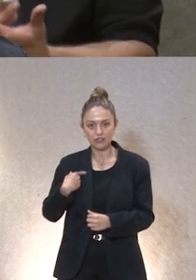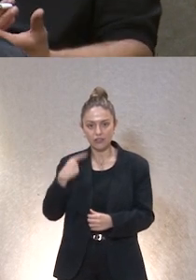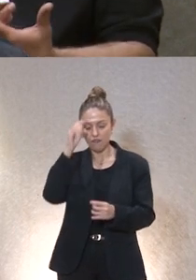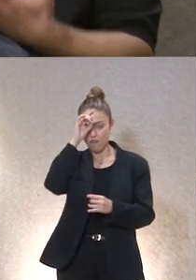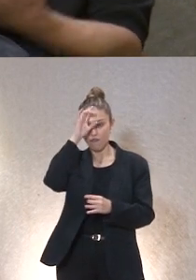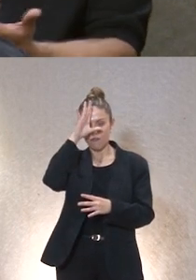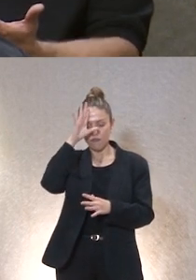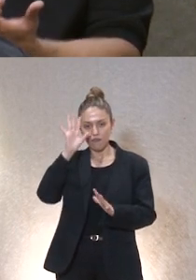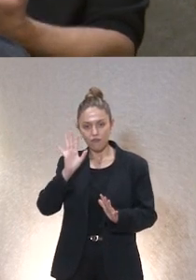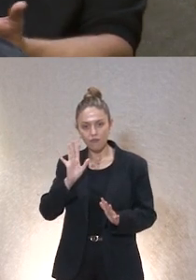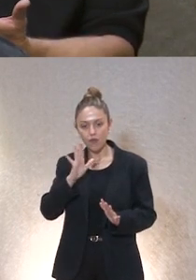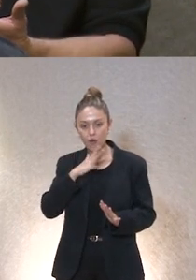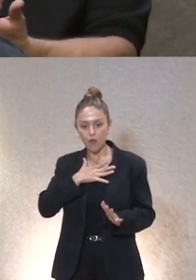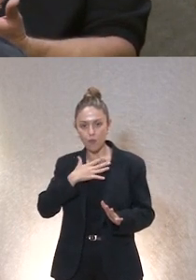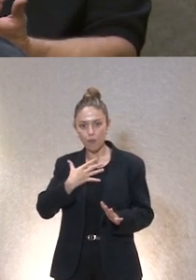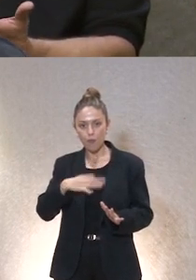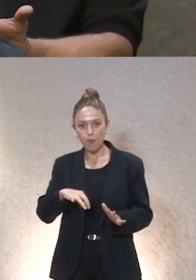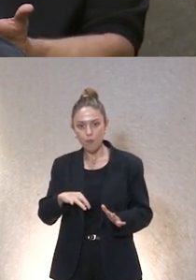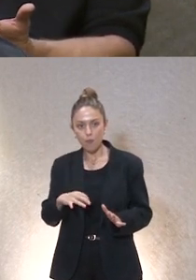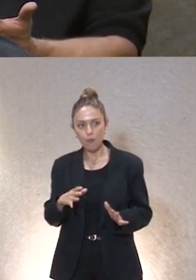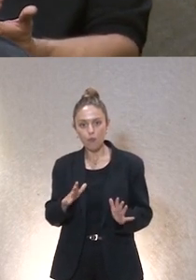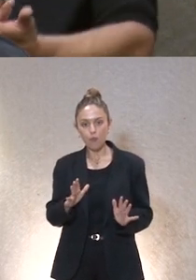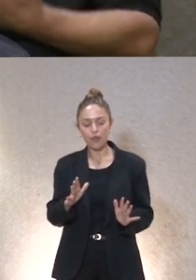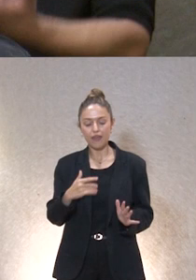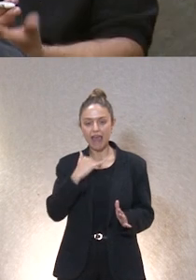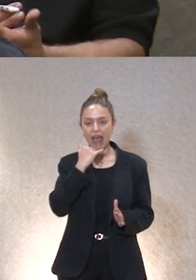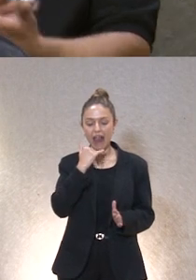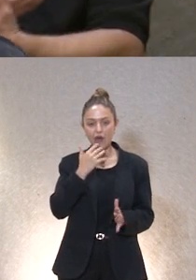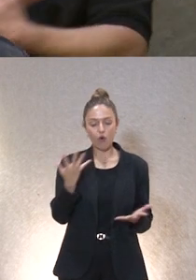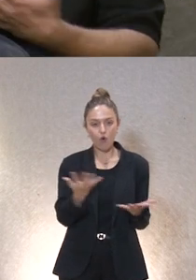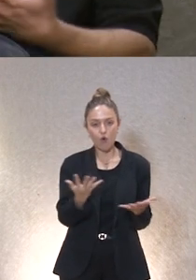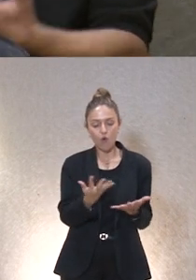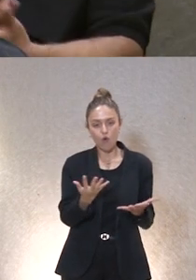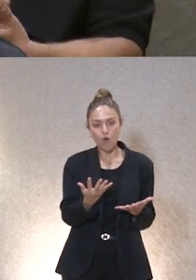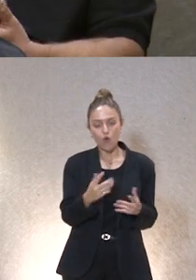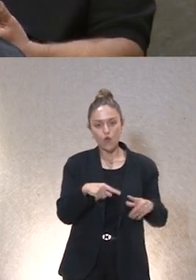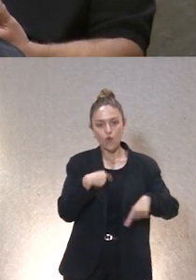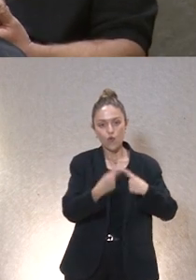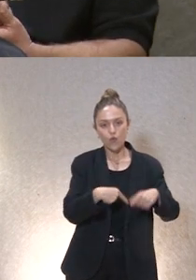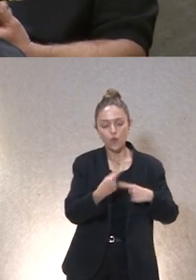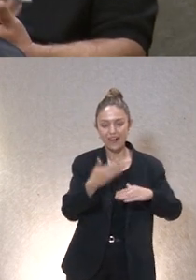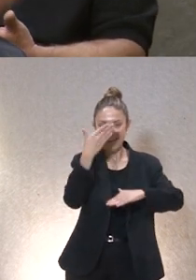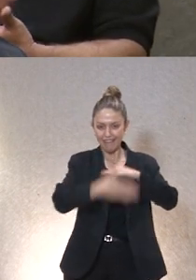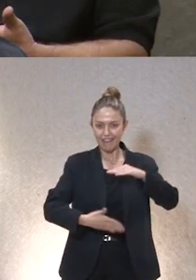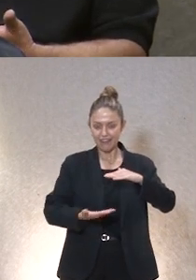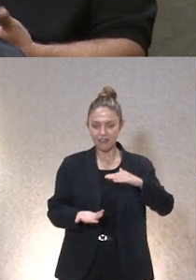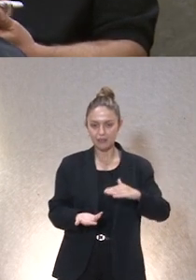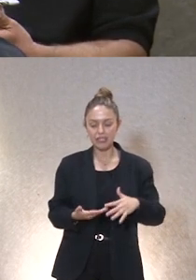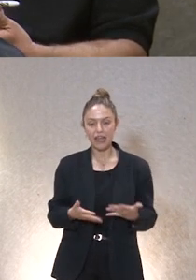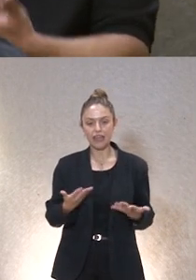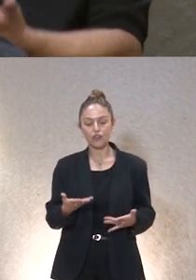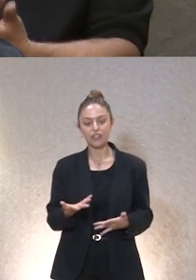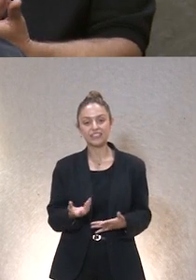pues puede que haya un riesgo ¿no? muy severo en su vida en su día si le quitamos esa restricción entonces tuvimos que